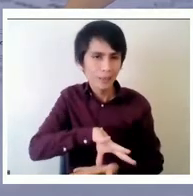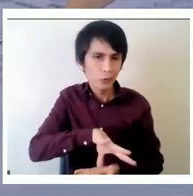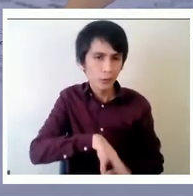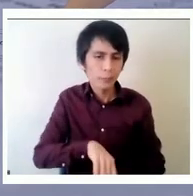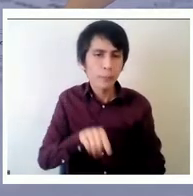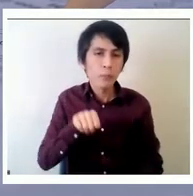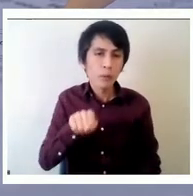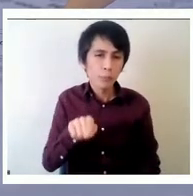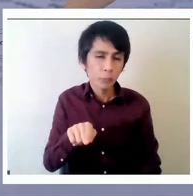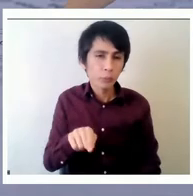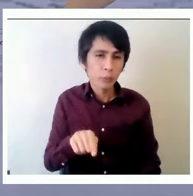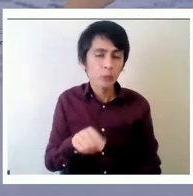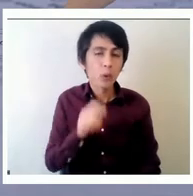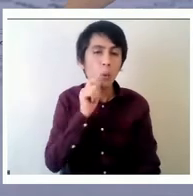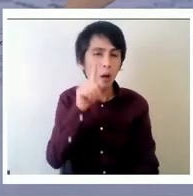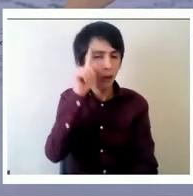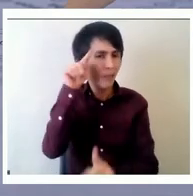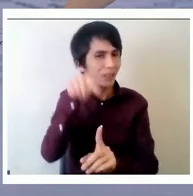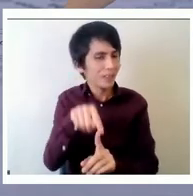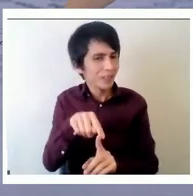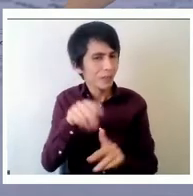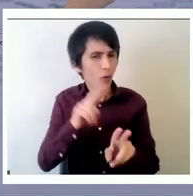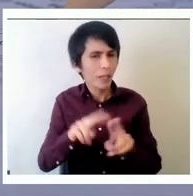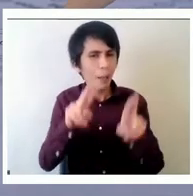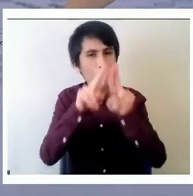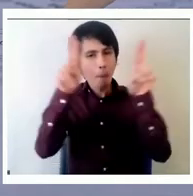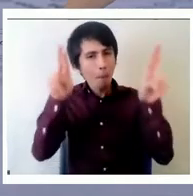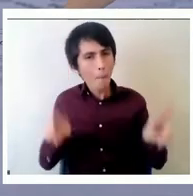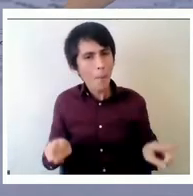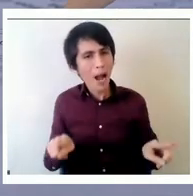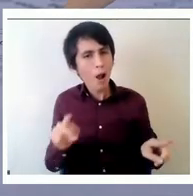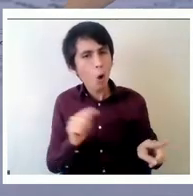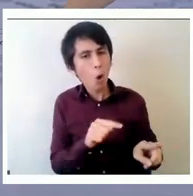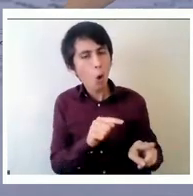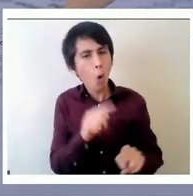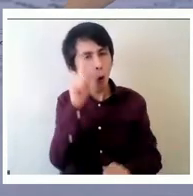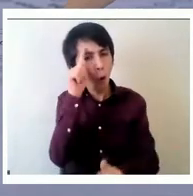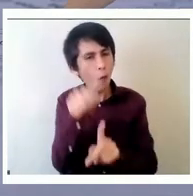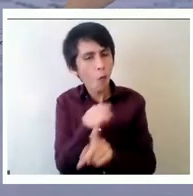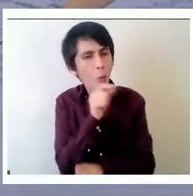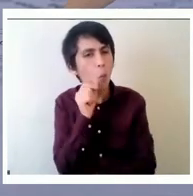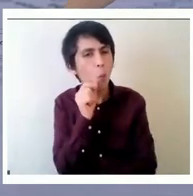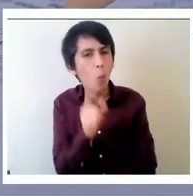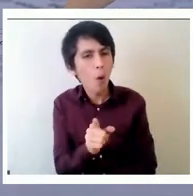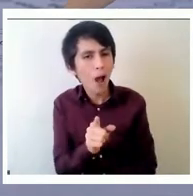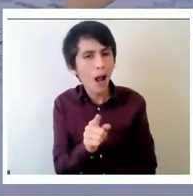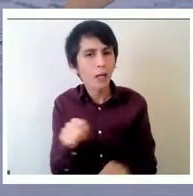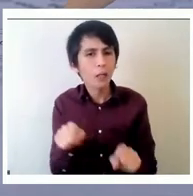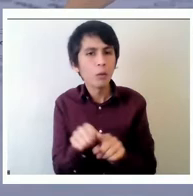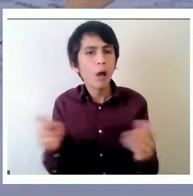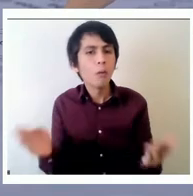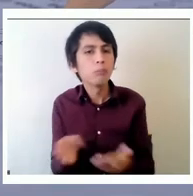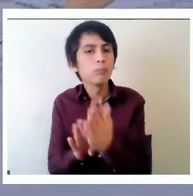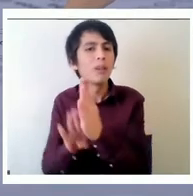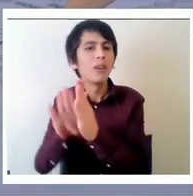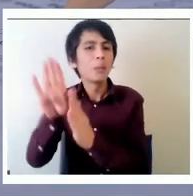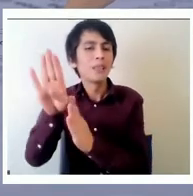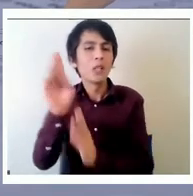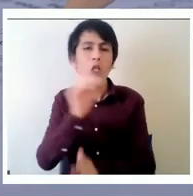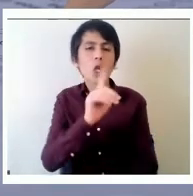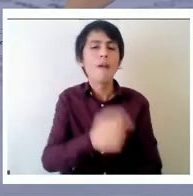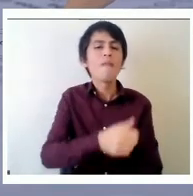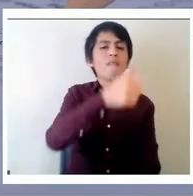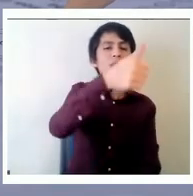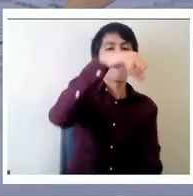de esto a través de este marco es la progresión más que juicio las evidencias que se han